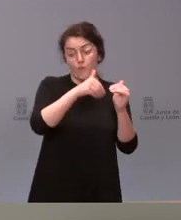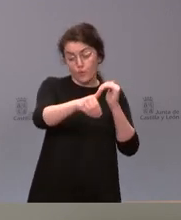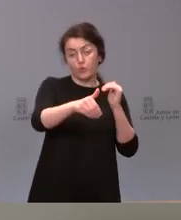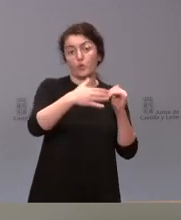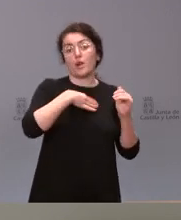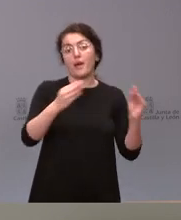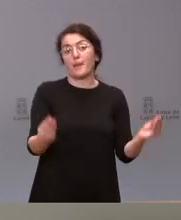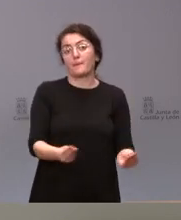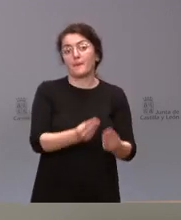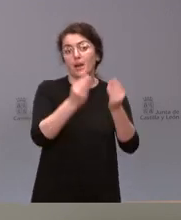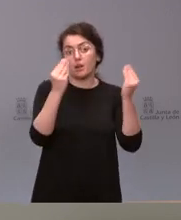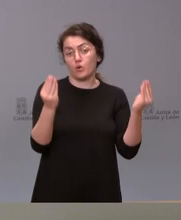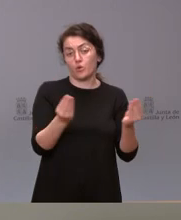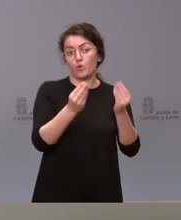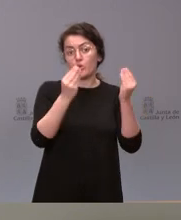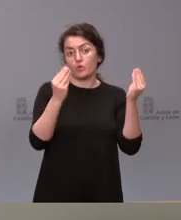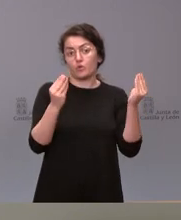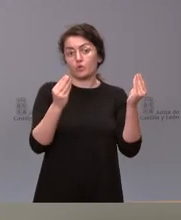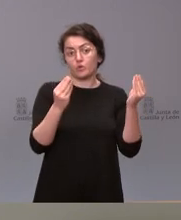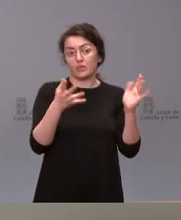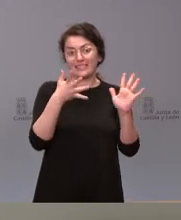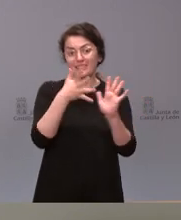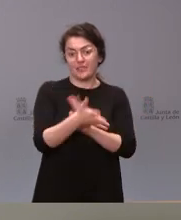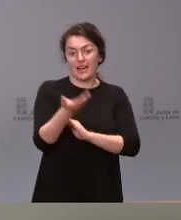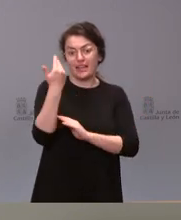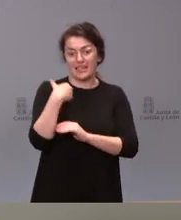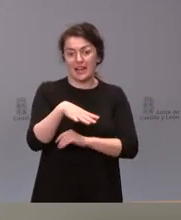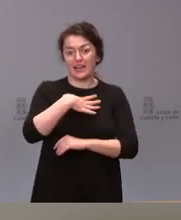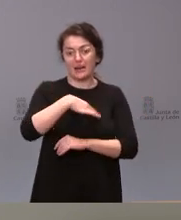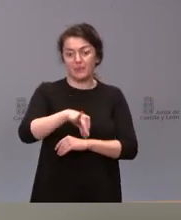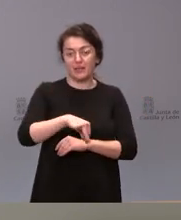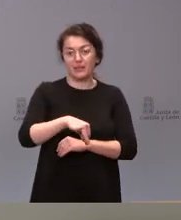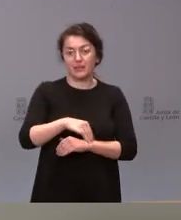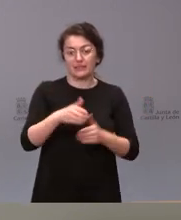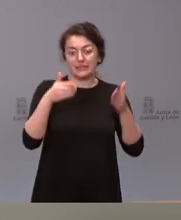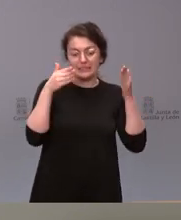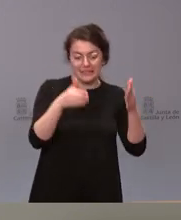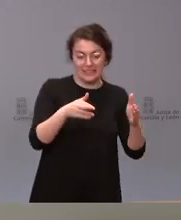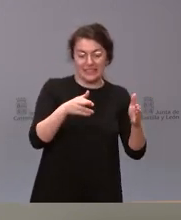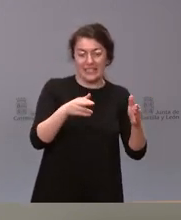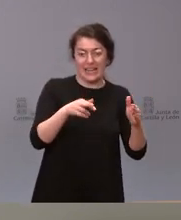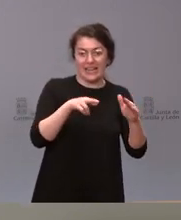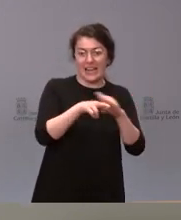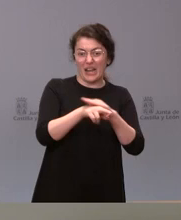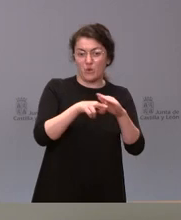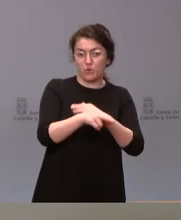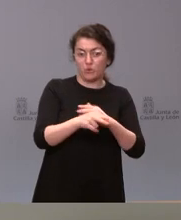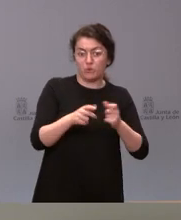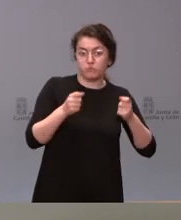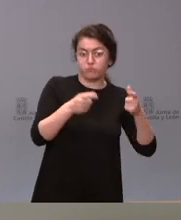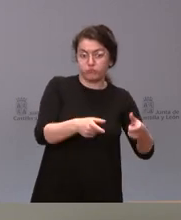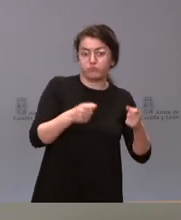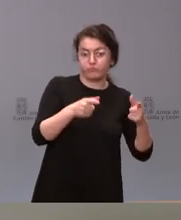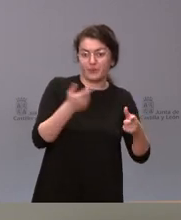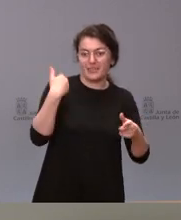el futuro mejores desde el punto de vista de la pandemia pues iríamos pudiendo liberar recursos hacia otras actuaciones cosa que hoy no estamos haciendo